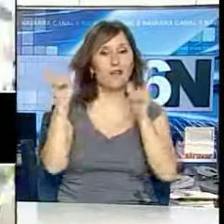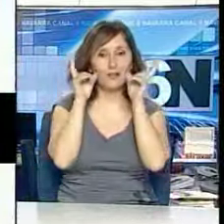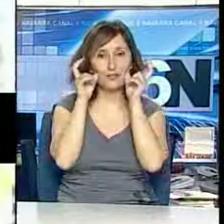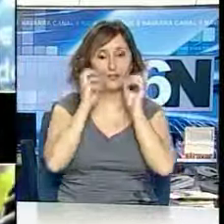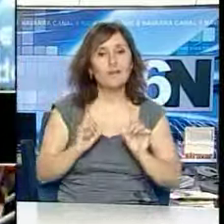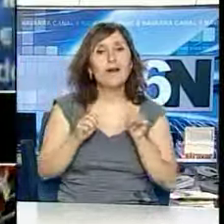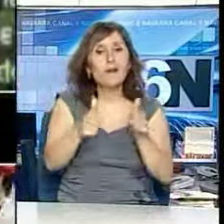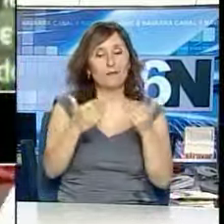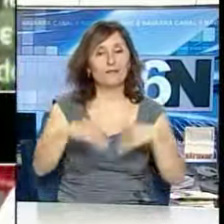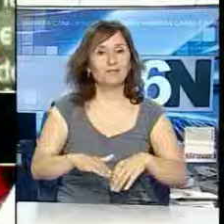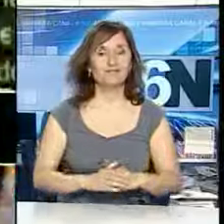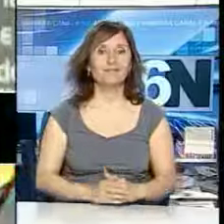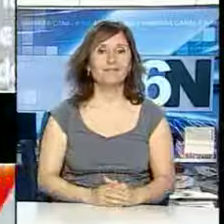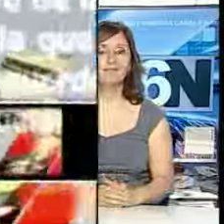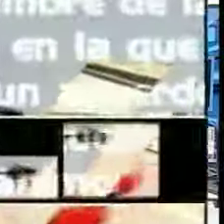Empezamos ya.